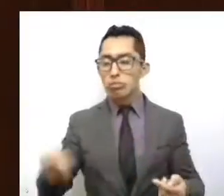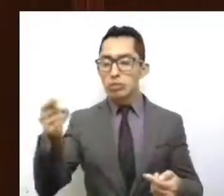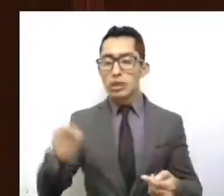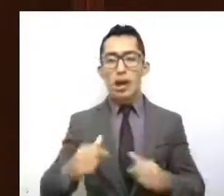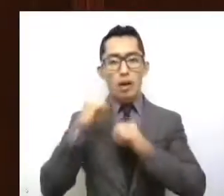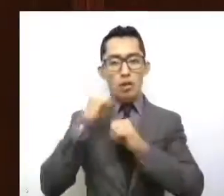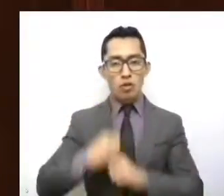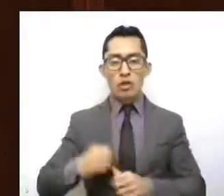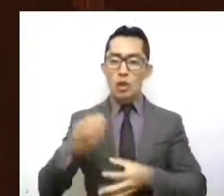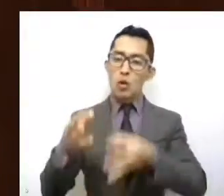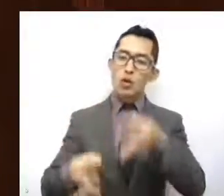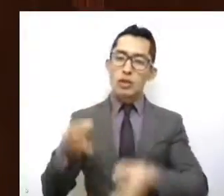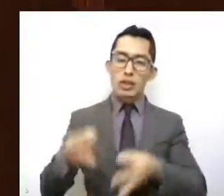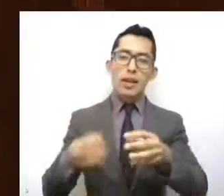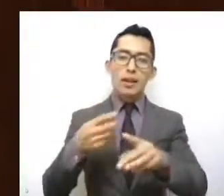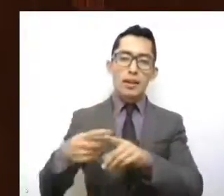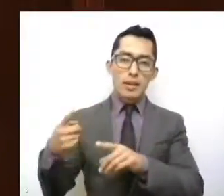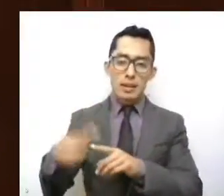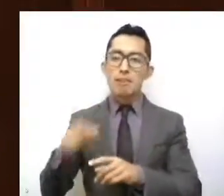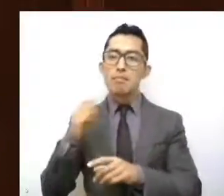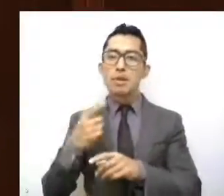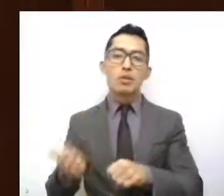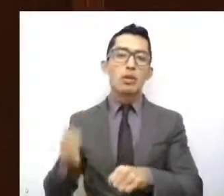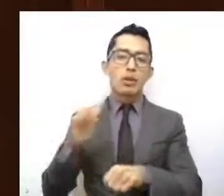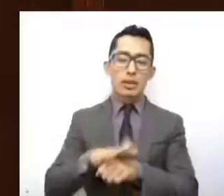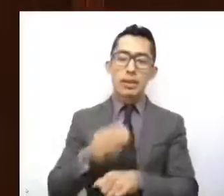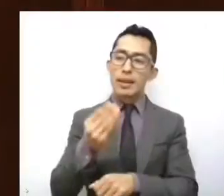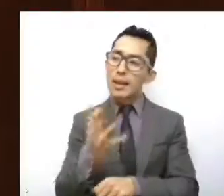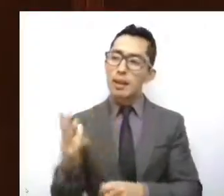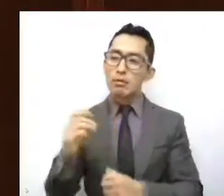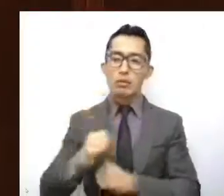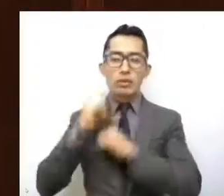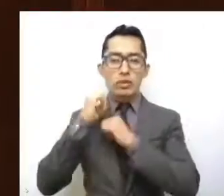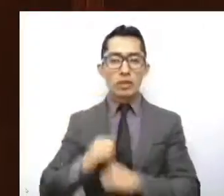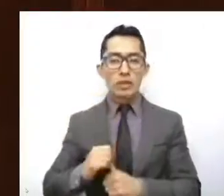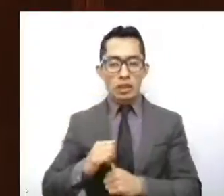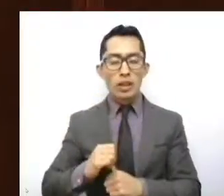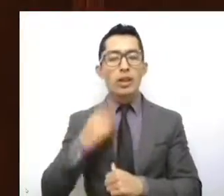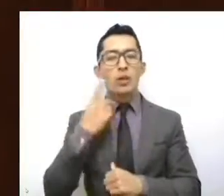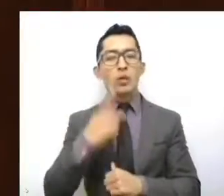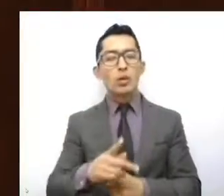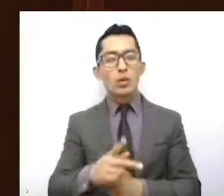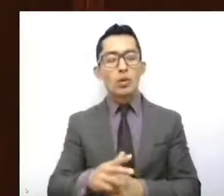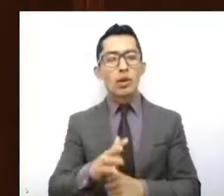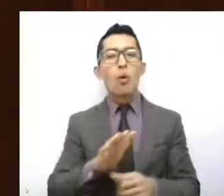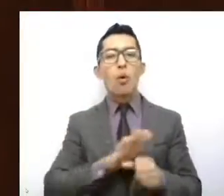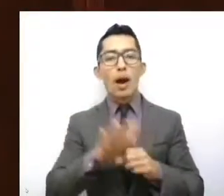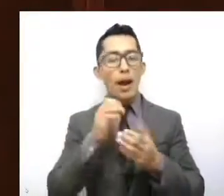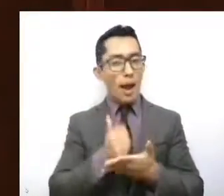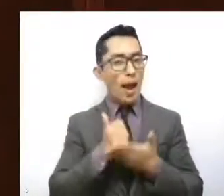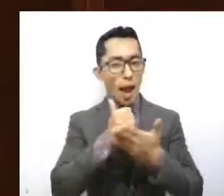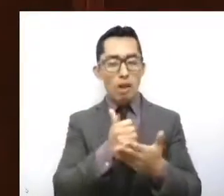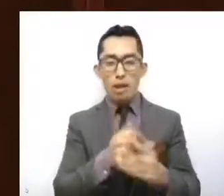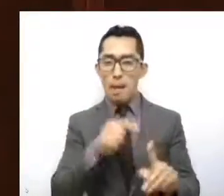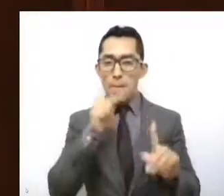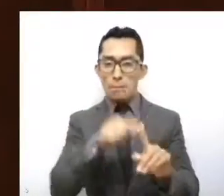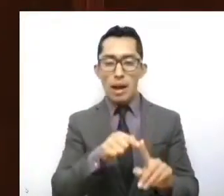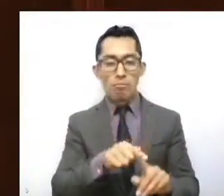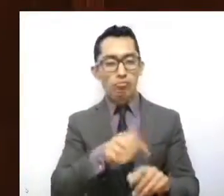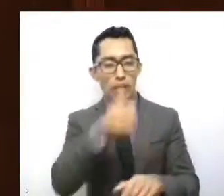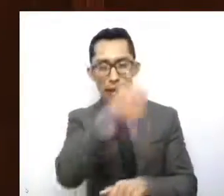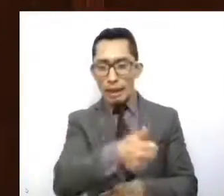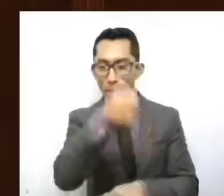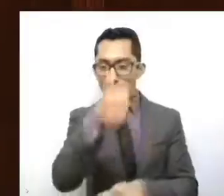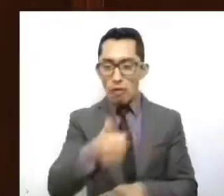judiciales o administrativas emiten una respuesta concreta, personalizada, siempre